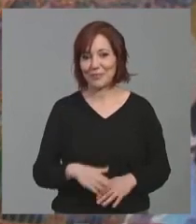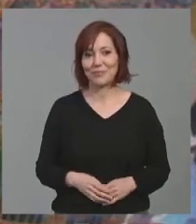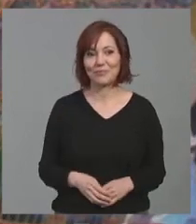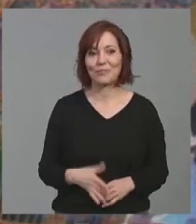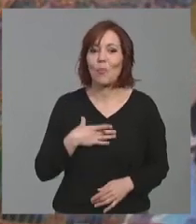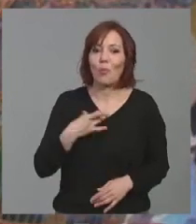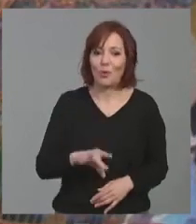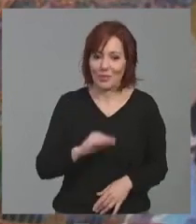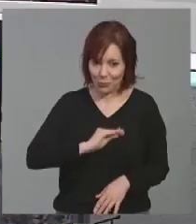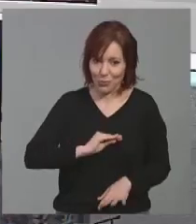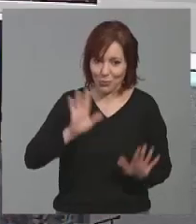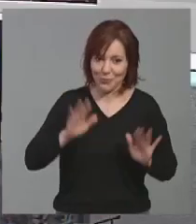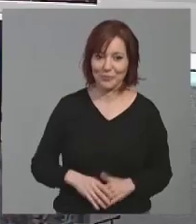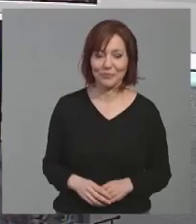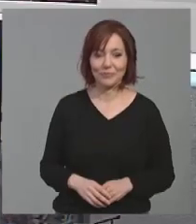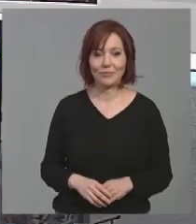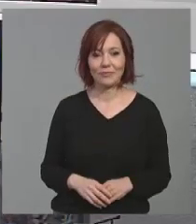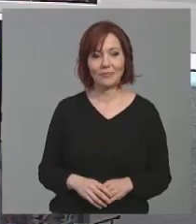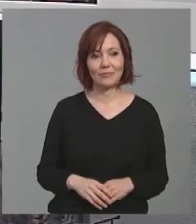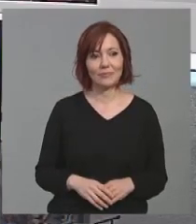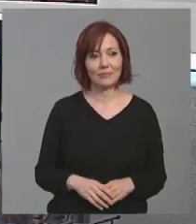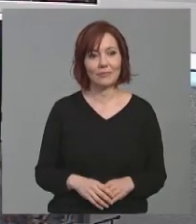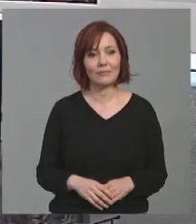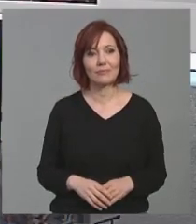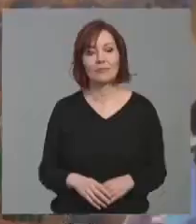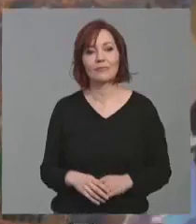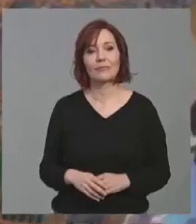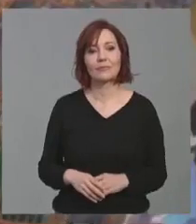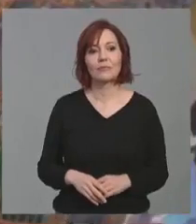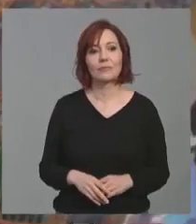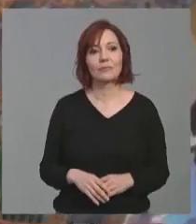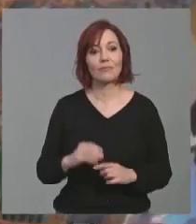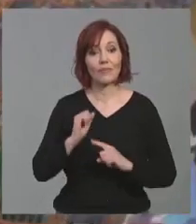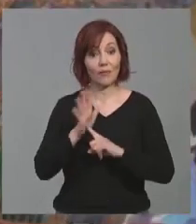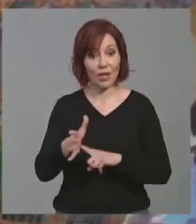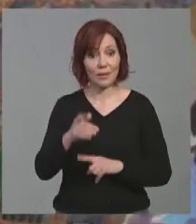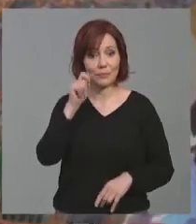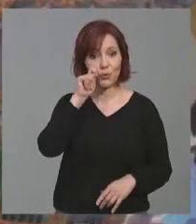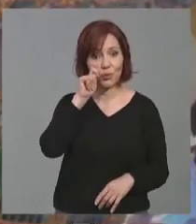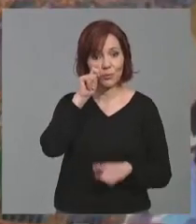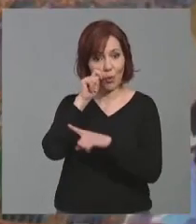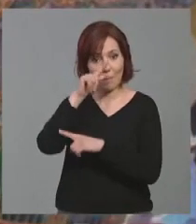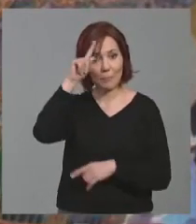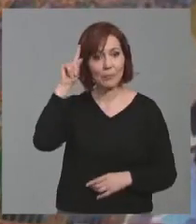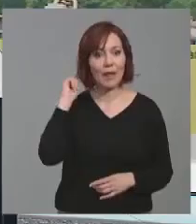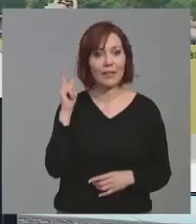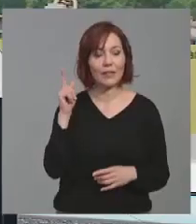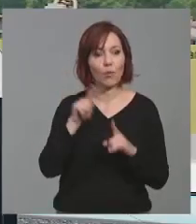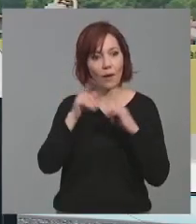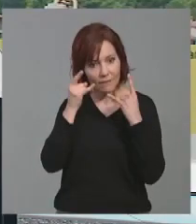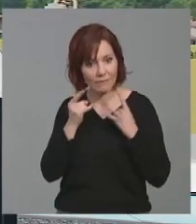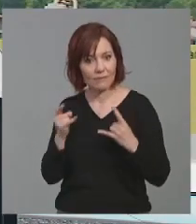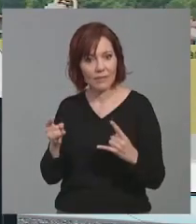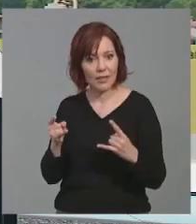muchas posibilidades. ¿Qué expectación cree que ha creado en Fitur este producto de destino turístico,